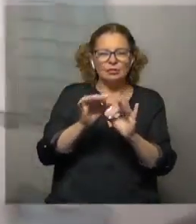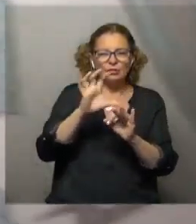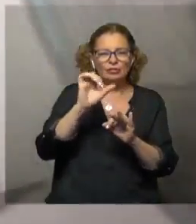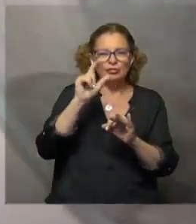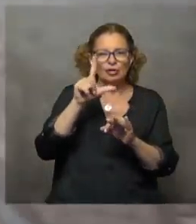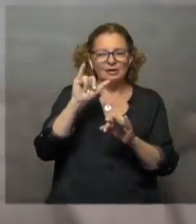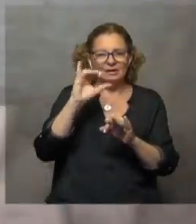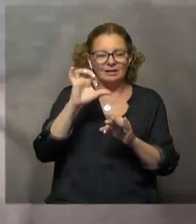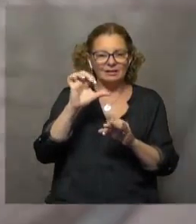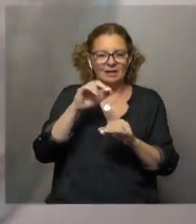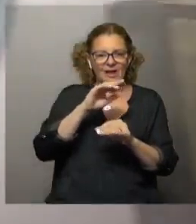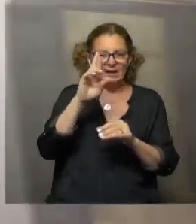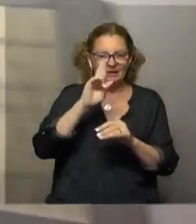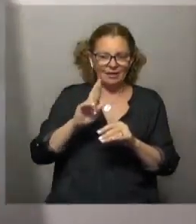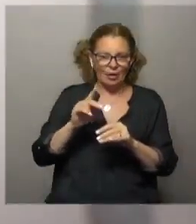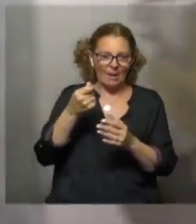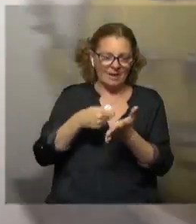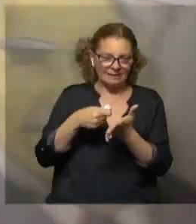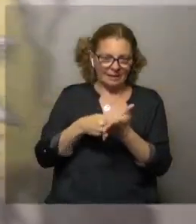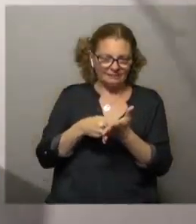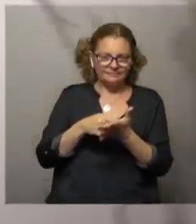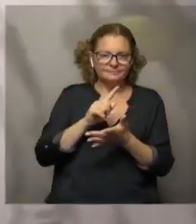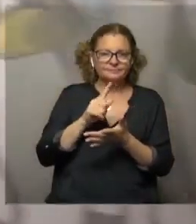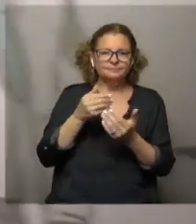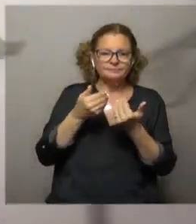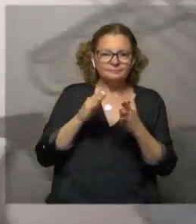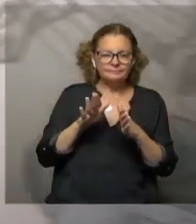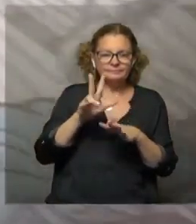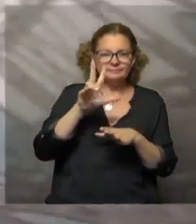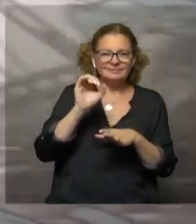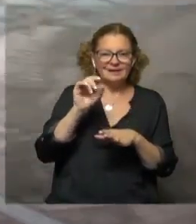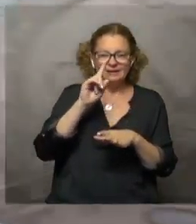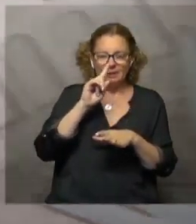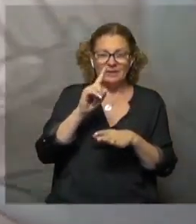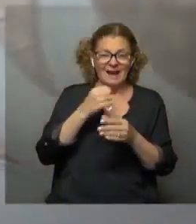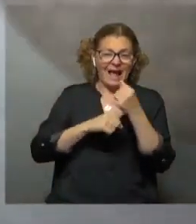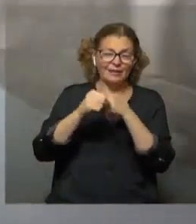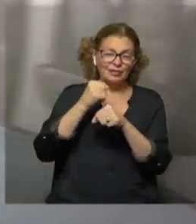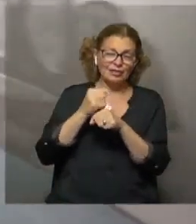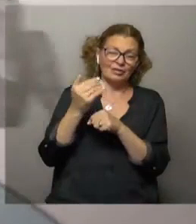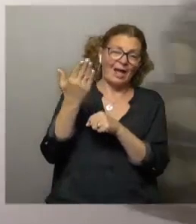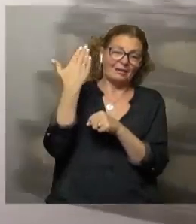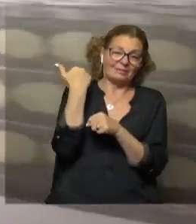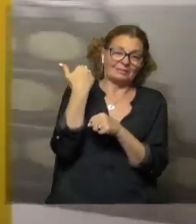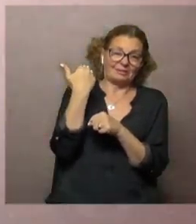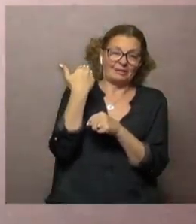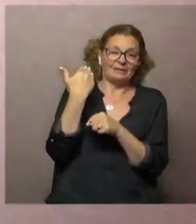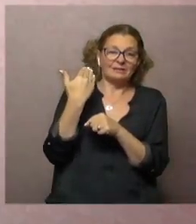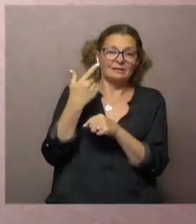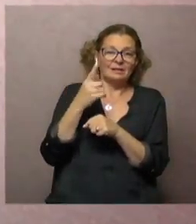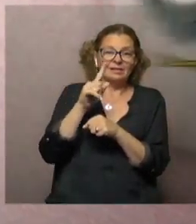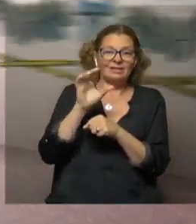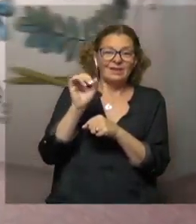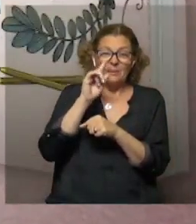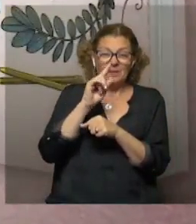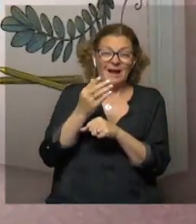costas del río de la Plata, sino, por ejemplo, arrancarla 30.000 años antes, ¿no? Y después, 10.000